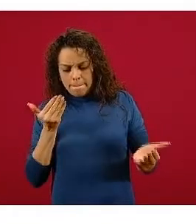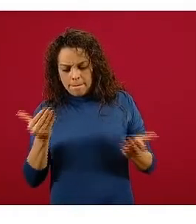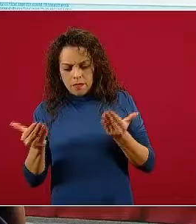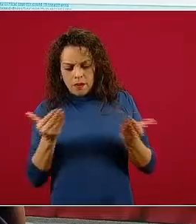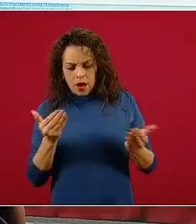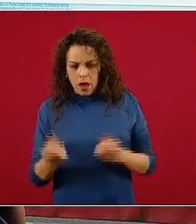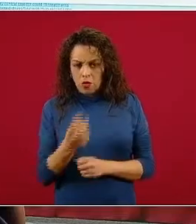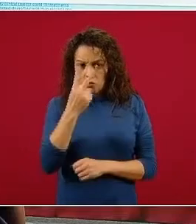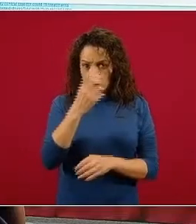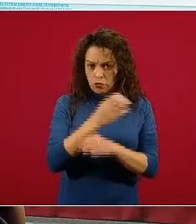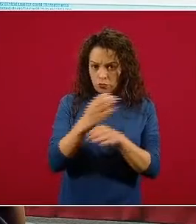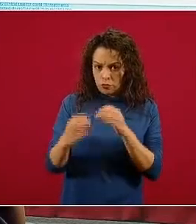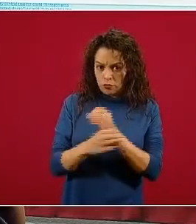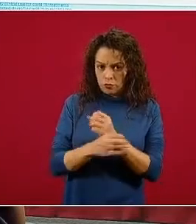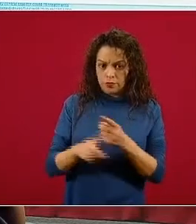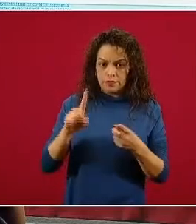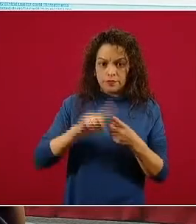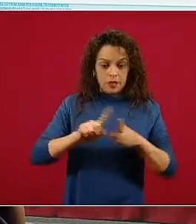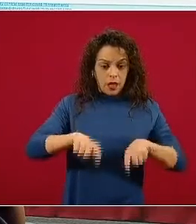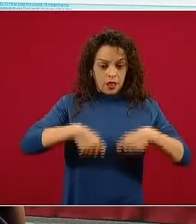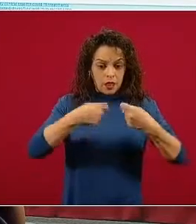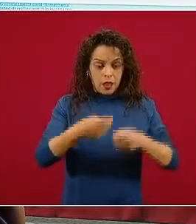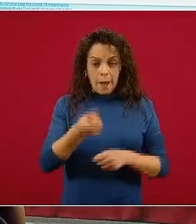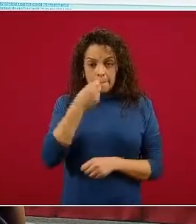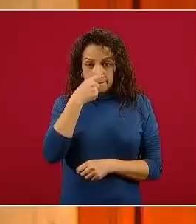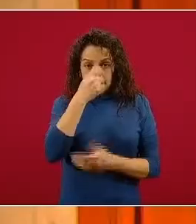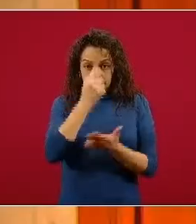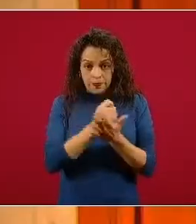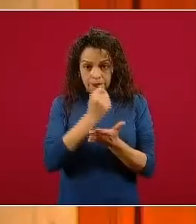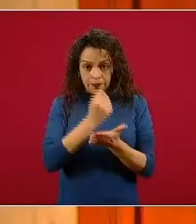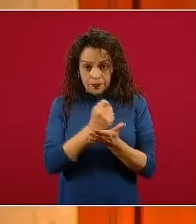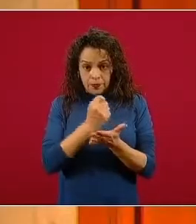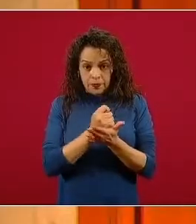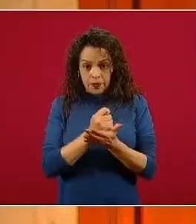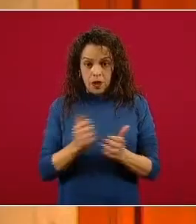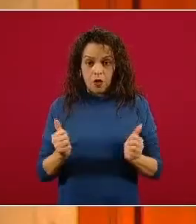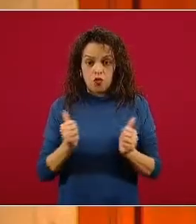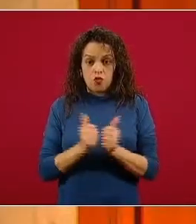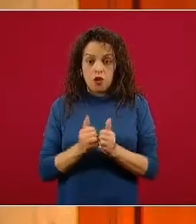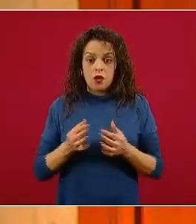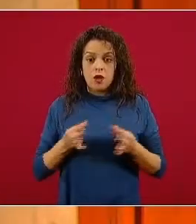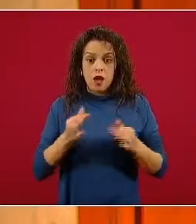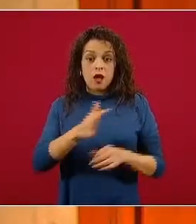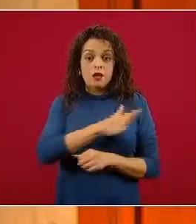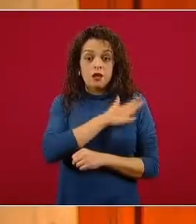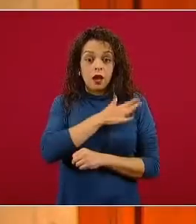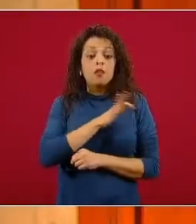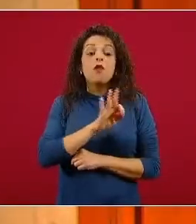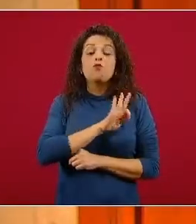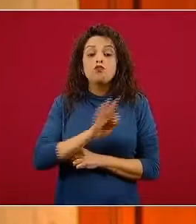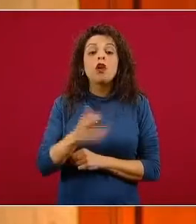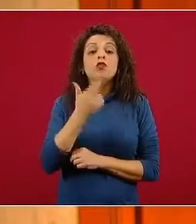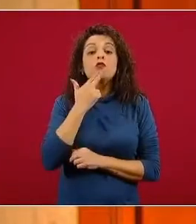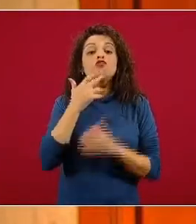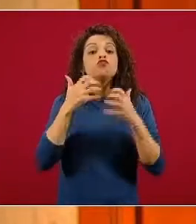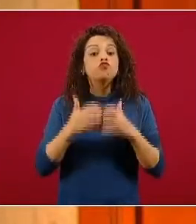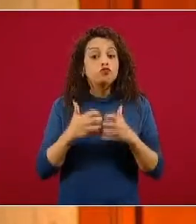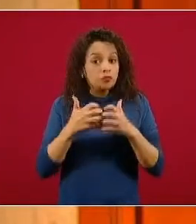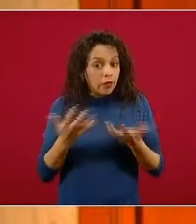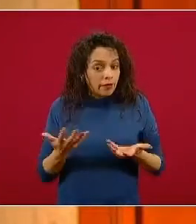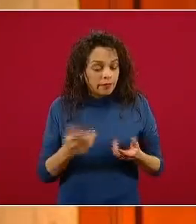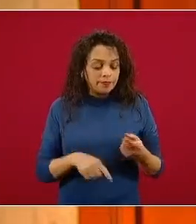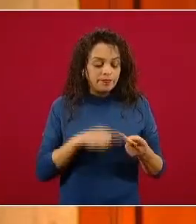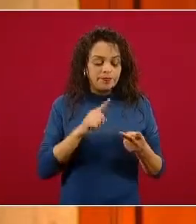posibilidades, recibiendo un tratamiento con calidad de potencialmente útil o recibiendo